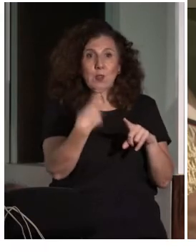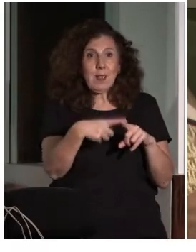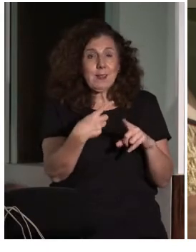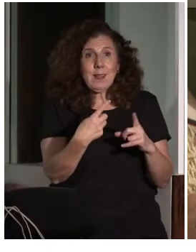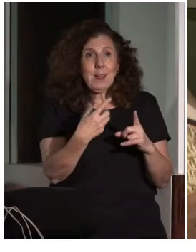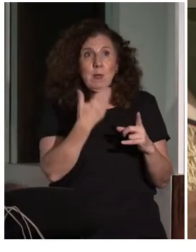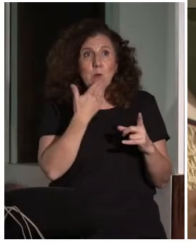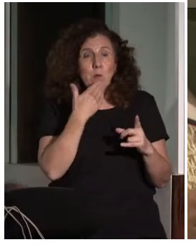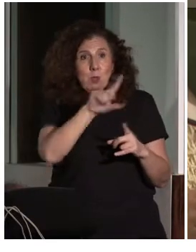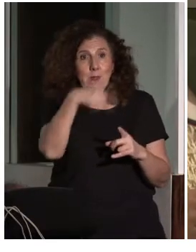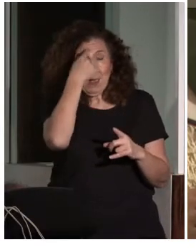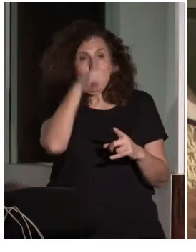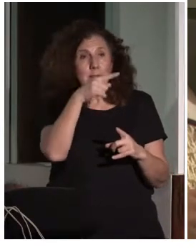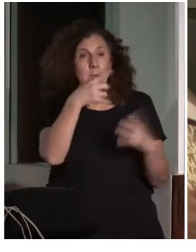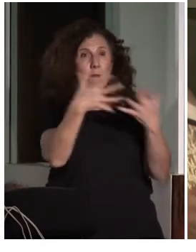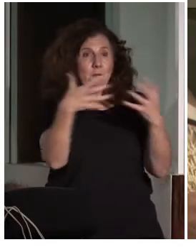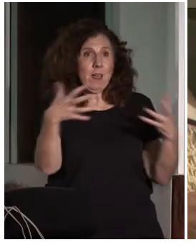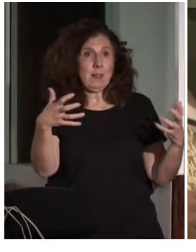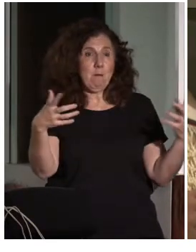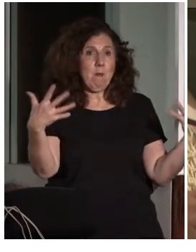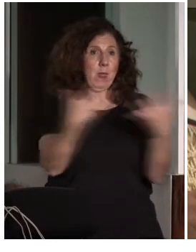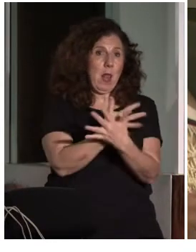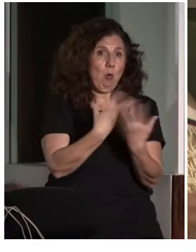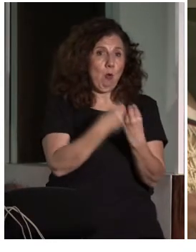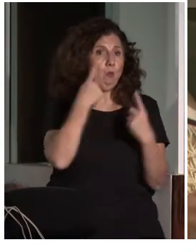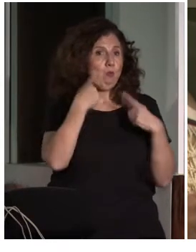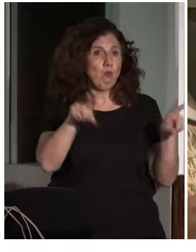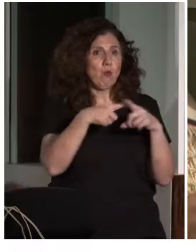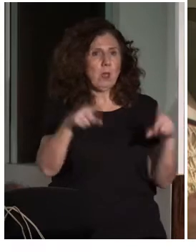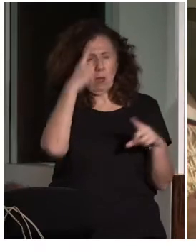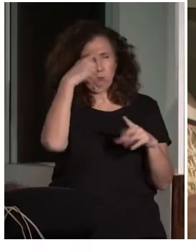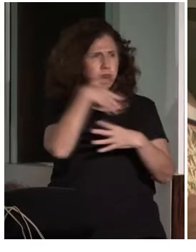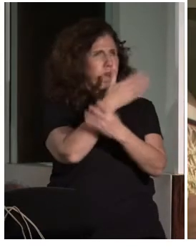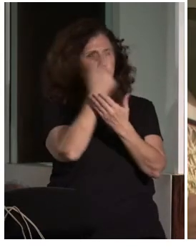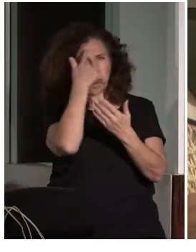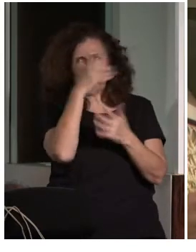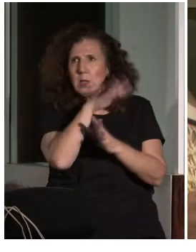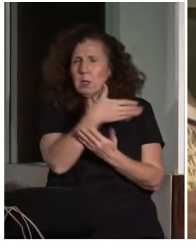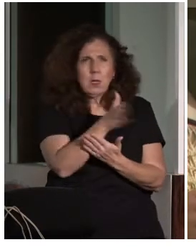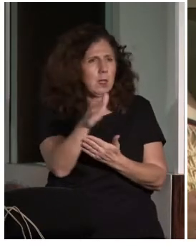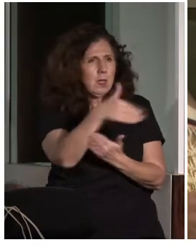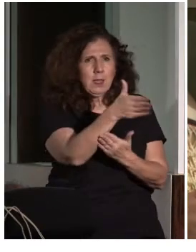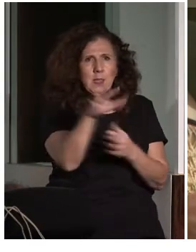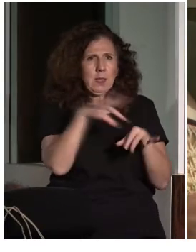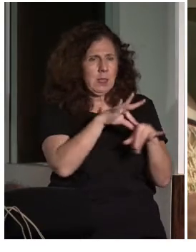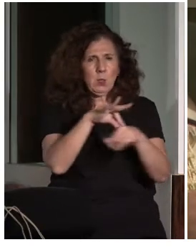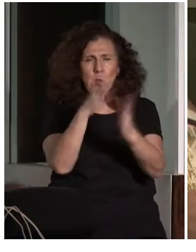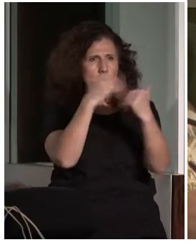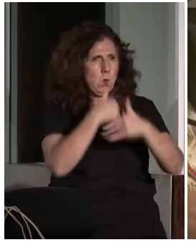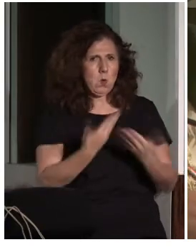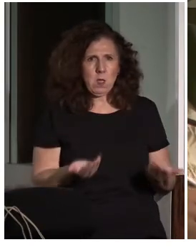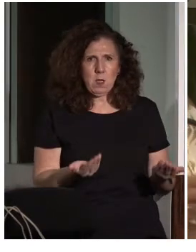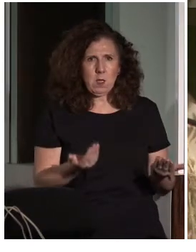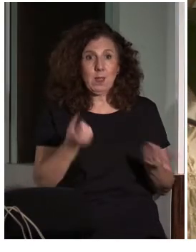al introducir ese tipo de cosas les dispersa la atención. Vayamos a eso. Diseñemos ese tipo